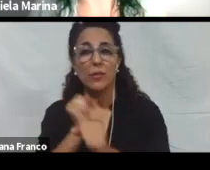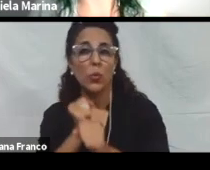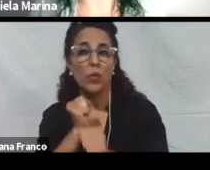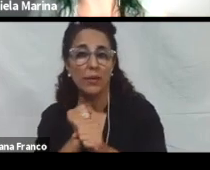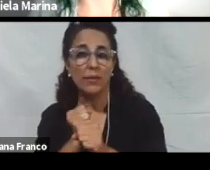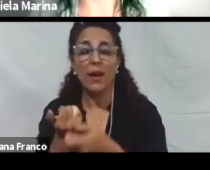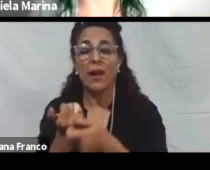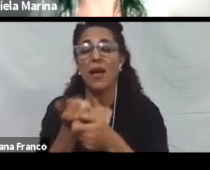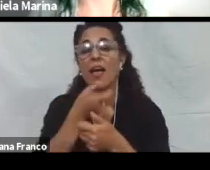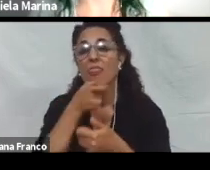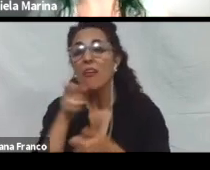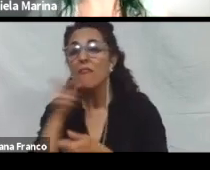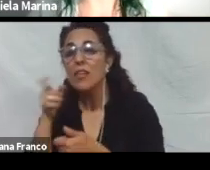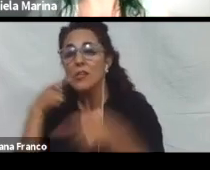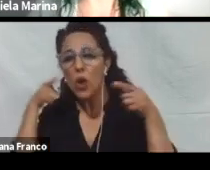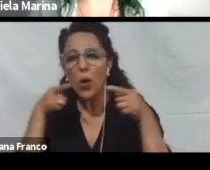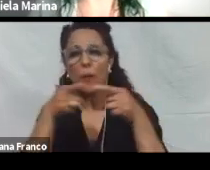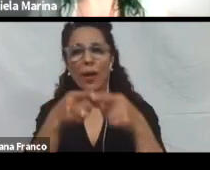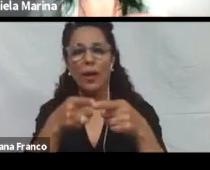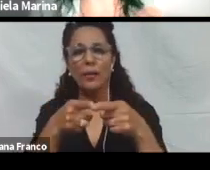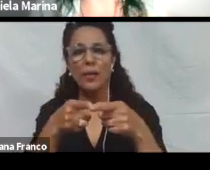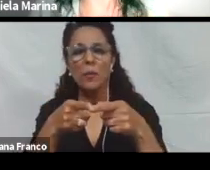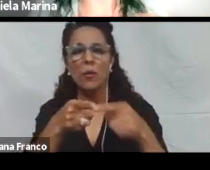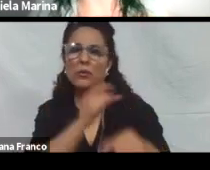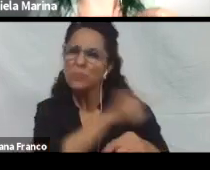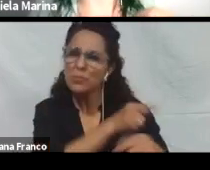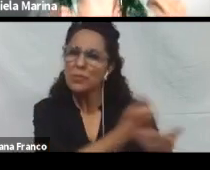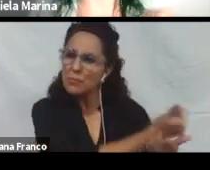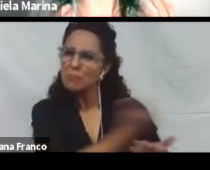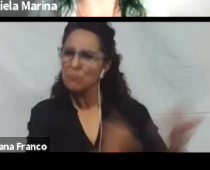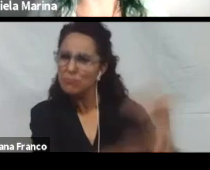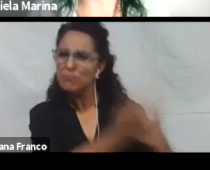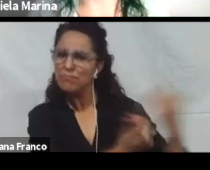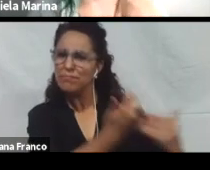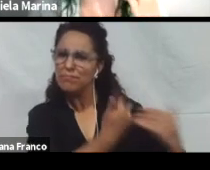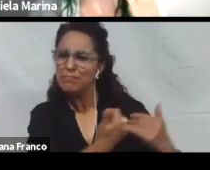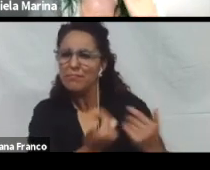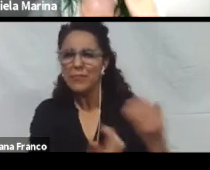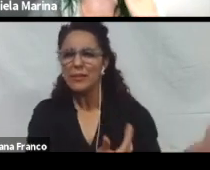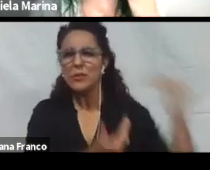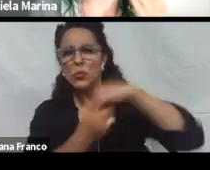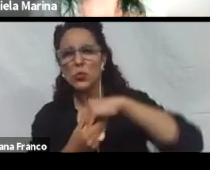definición de los objetivos. Es decir, hacerlos partícipes de su propio aprendizaje.